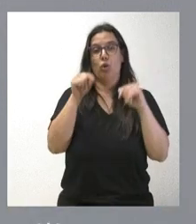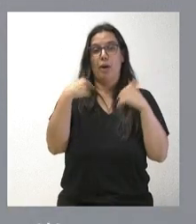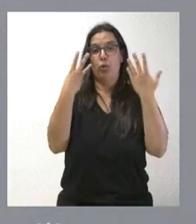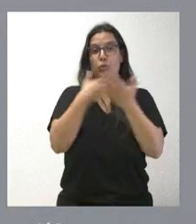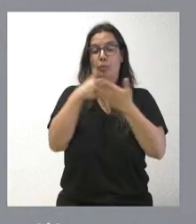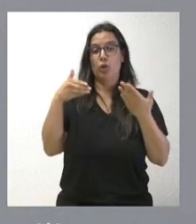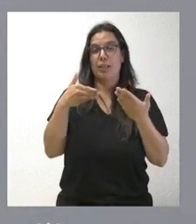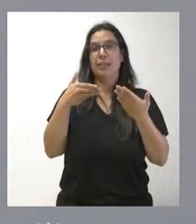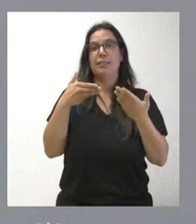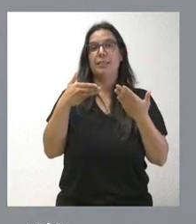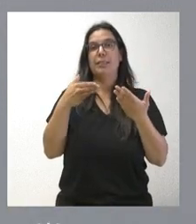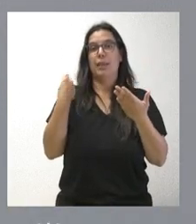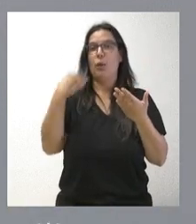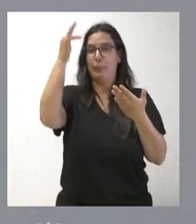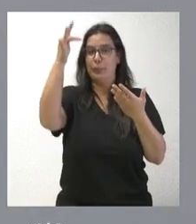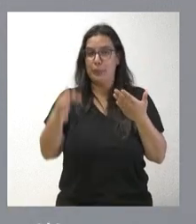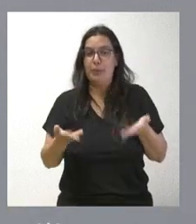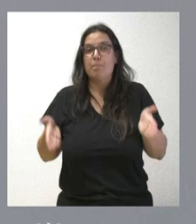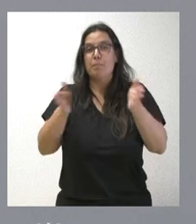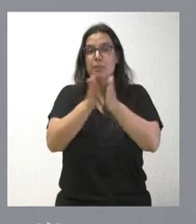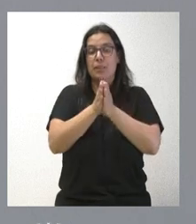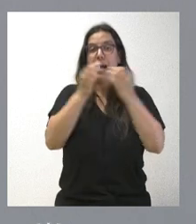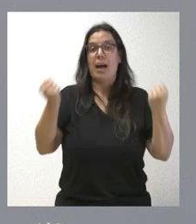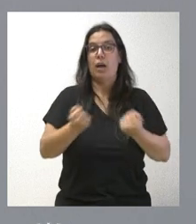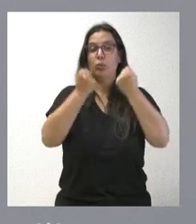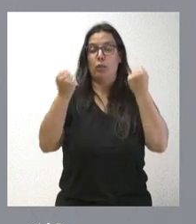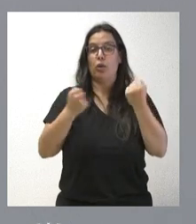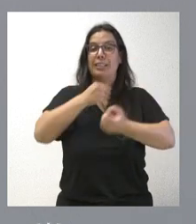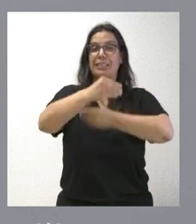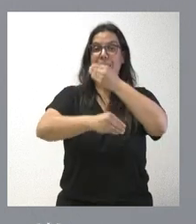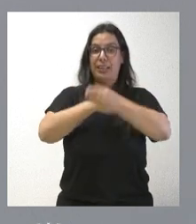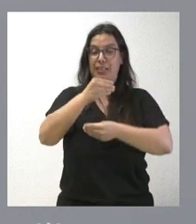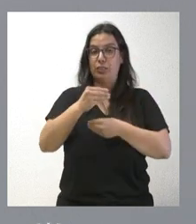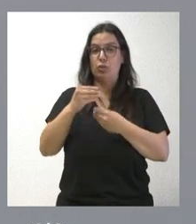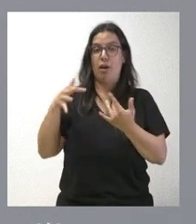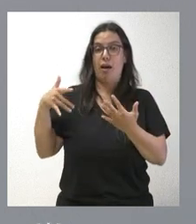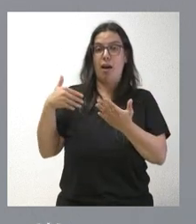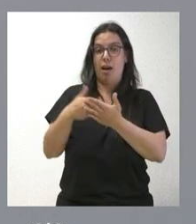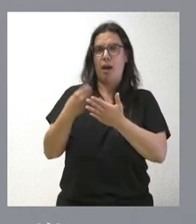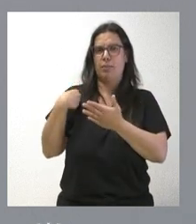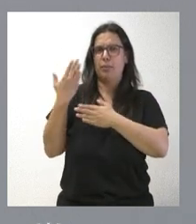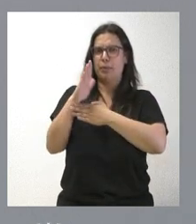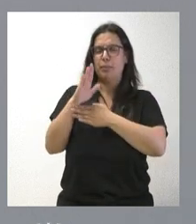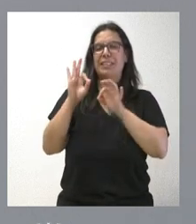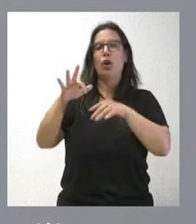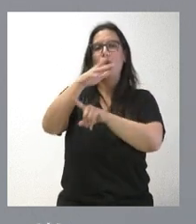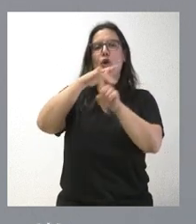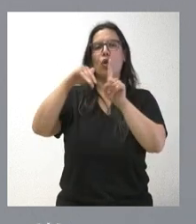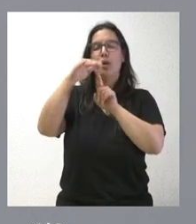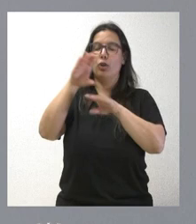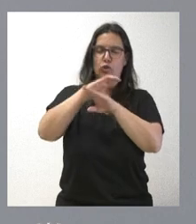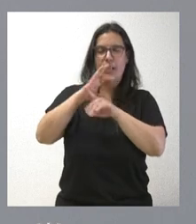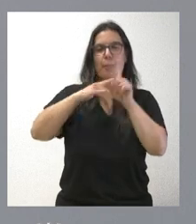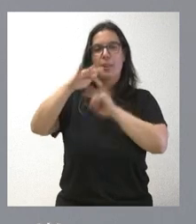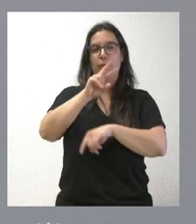es una cifra acumulada, efectivamente, de todas las actuaciones que yo creo que ha traído a este Consejo de Gobierno la Consejería de Medio Ambiente. Si usted suma los 2